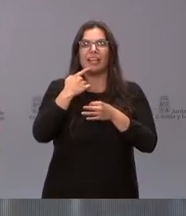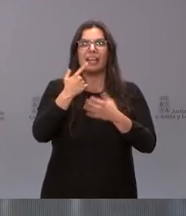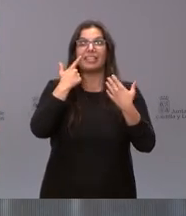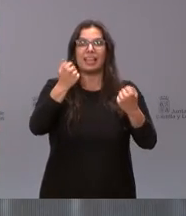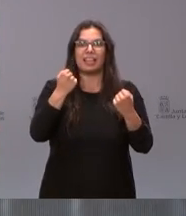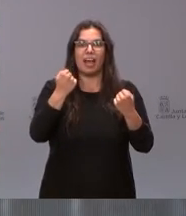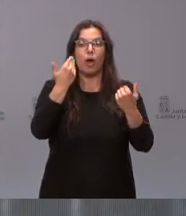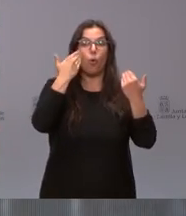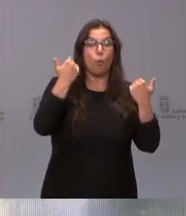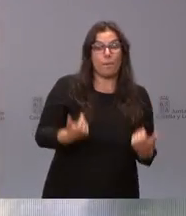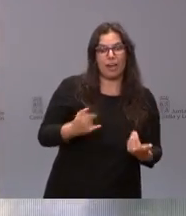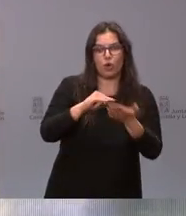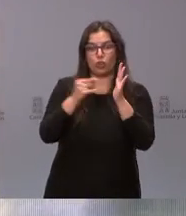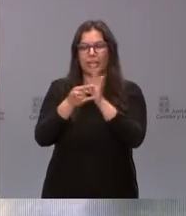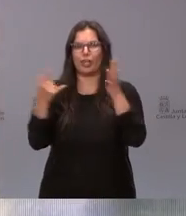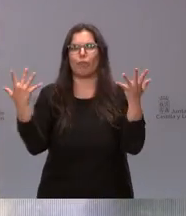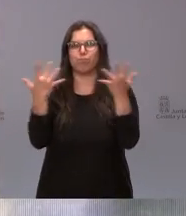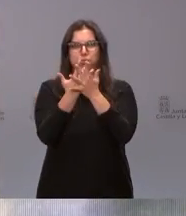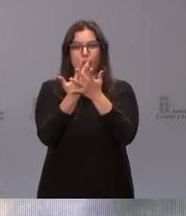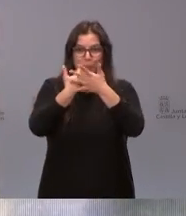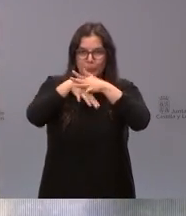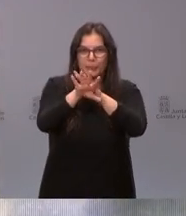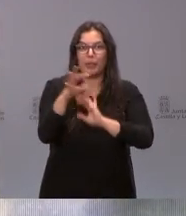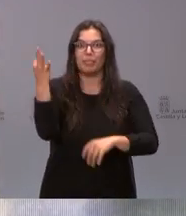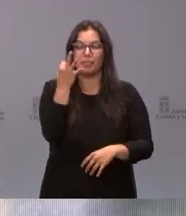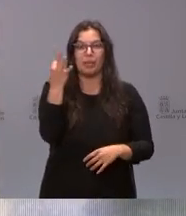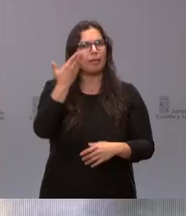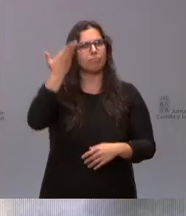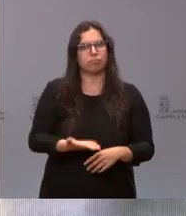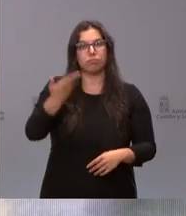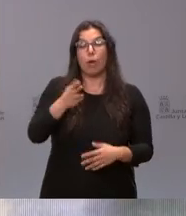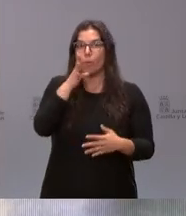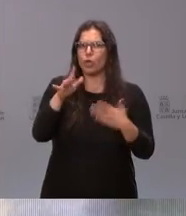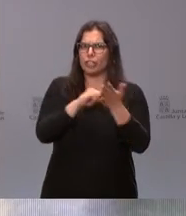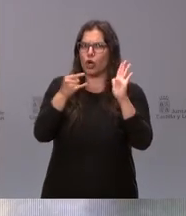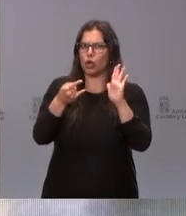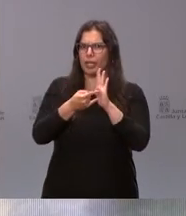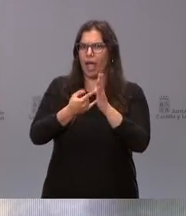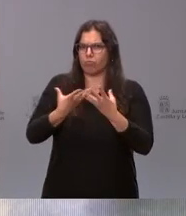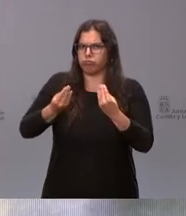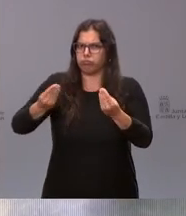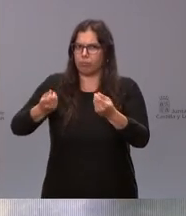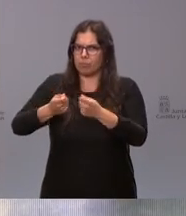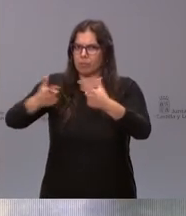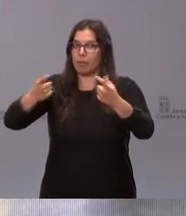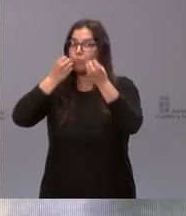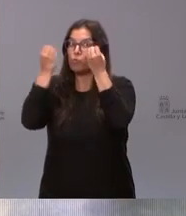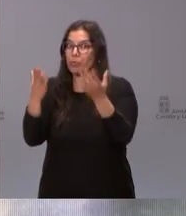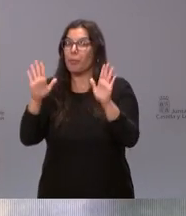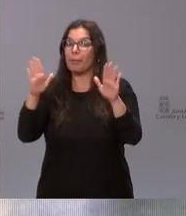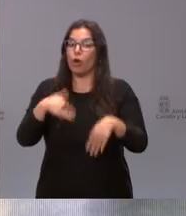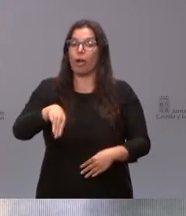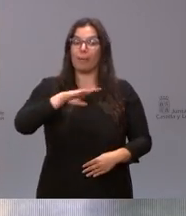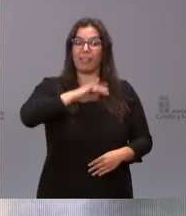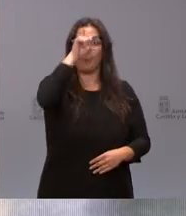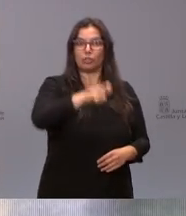es fundamental porque por mucha tecnología que haya esa capacidad que tiene un profesional de atender a